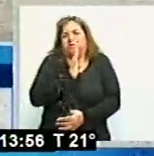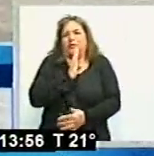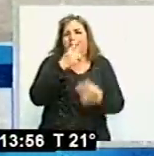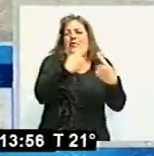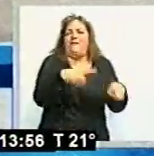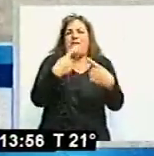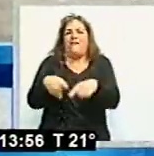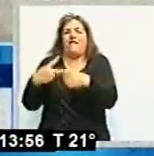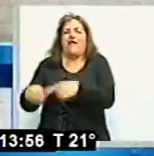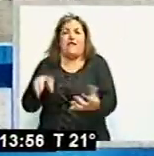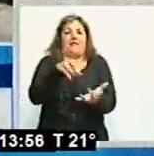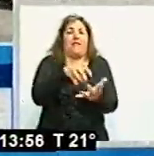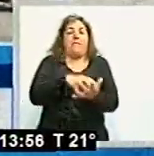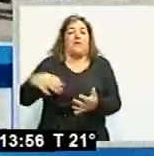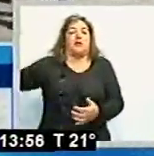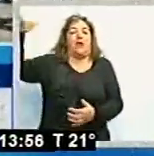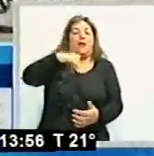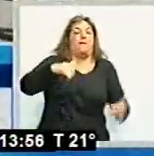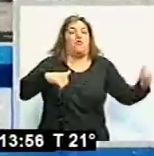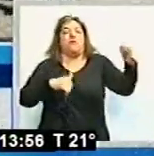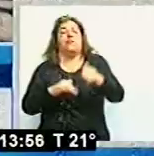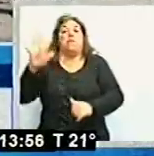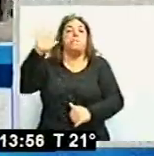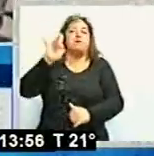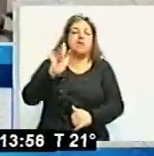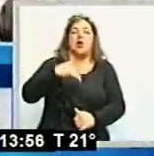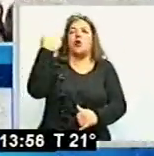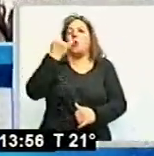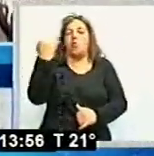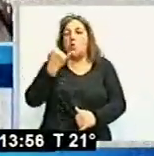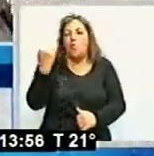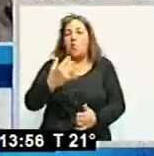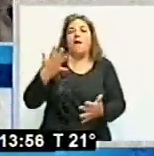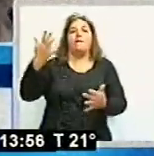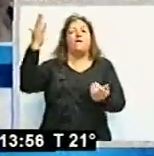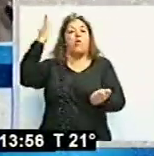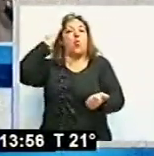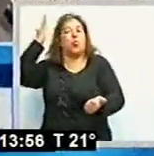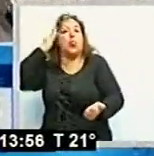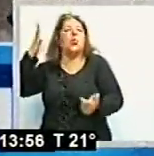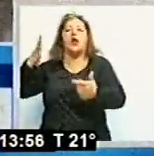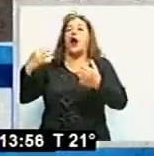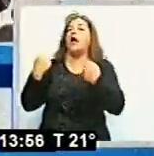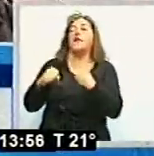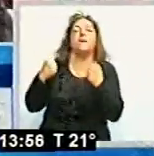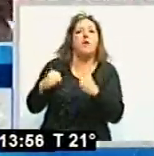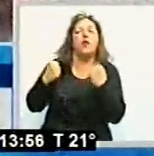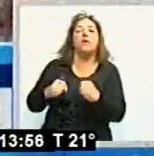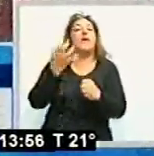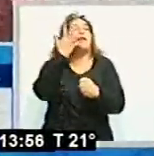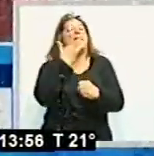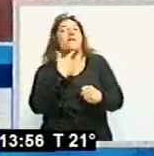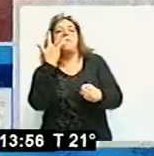compañías aéreas el día miércoles, el día jueves. Muchos eventos que se habían organizado vinculados a la cultura, al deporte, para que disfruten salteños y